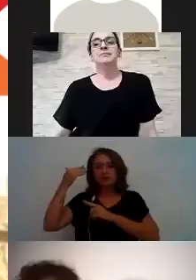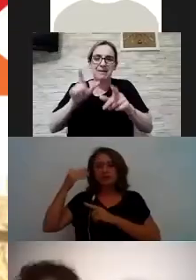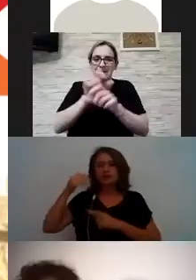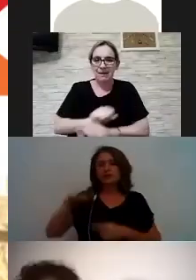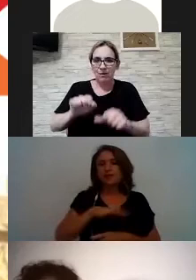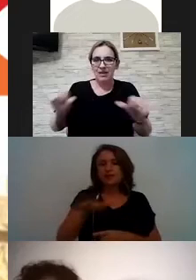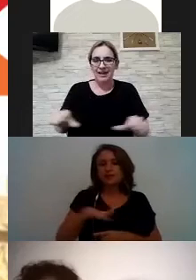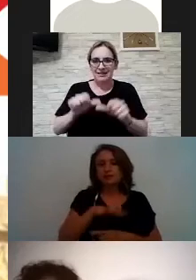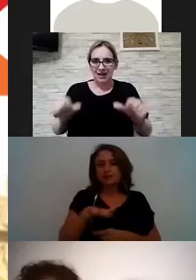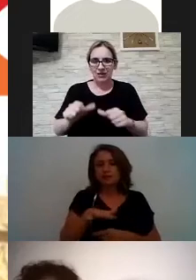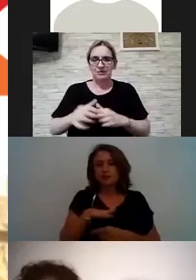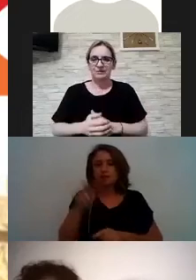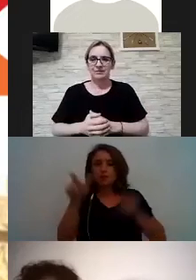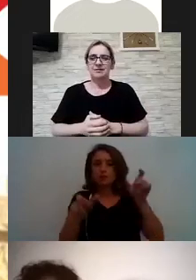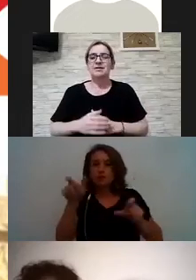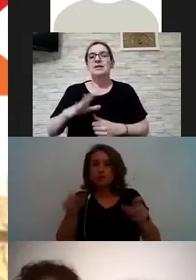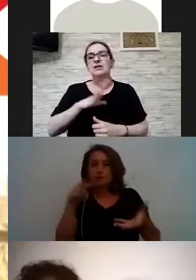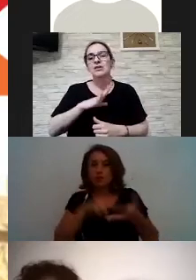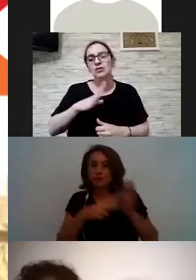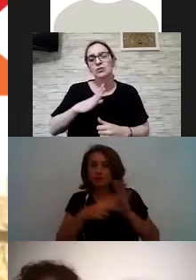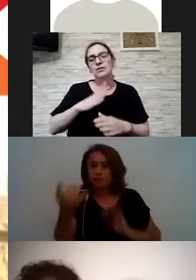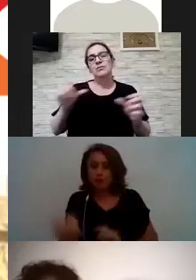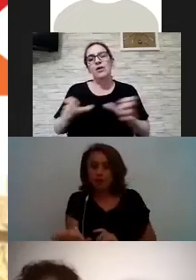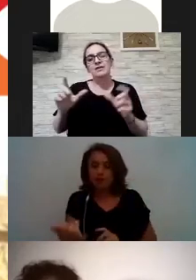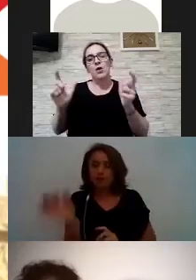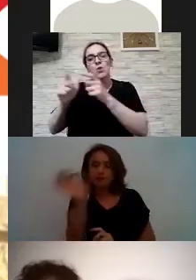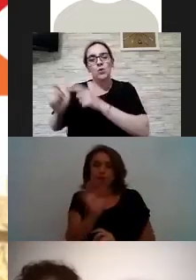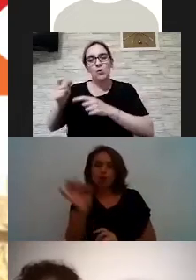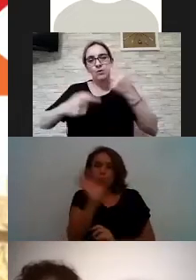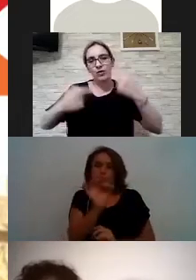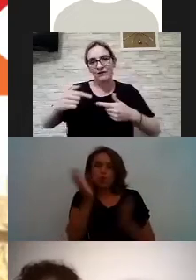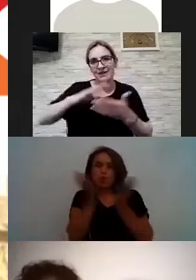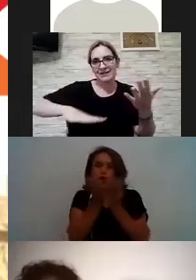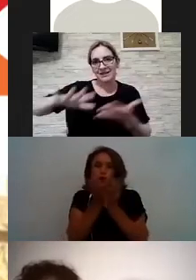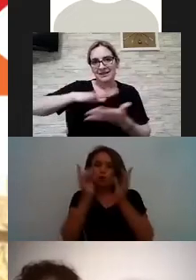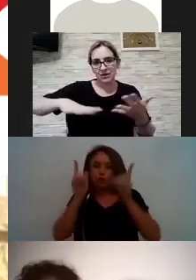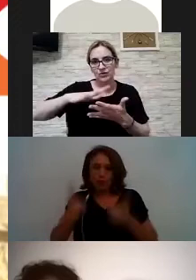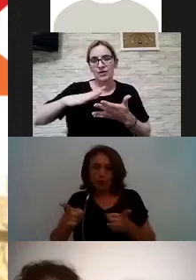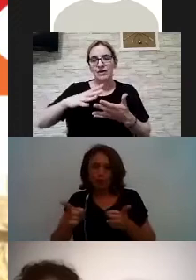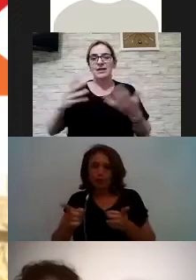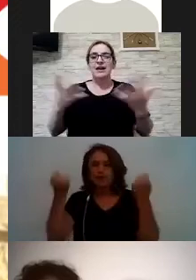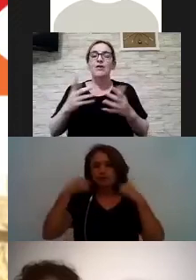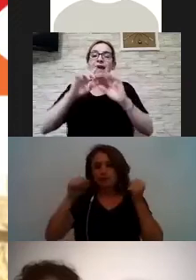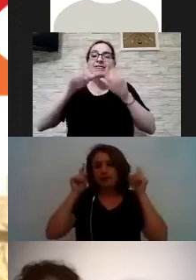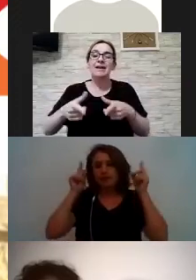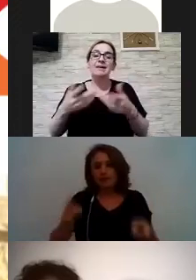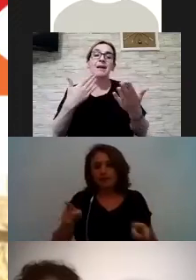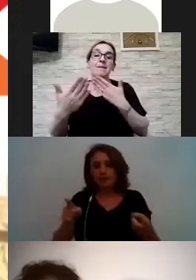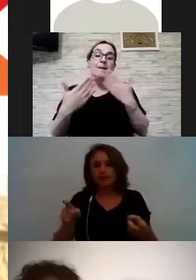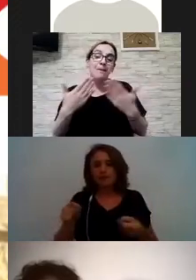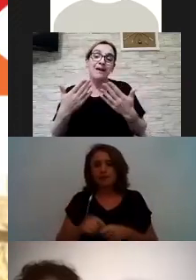las herramientas que pudimos obtener o en las herramientas más como teóricas, por decirlo de alguna forma, y práctica también porque, bueno, eran